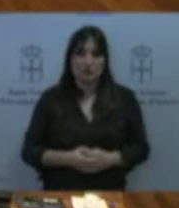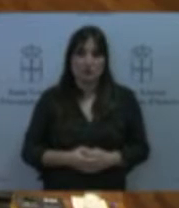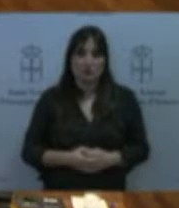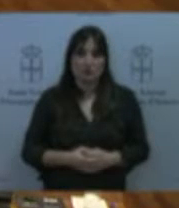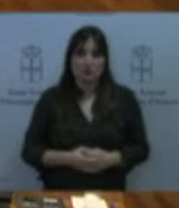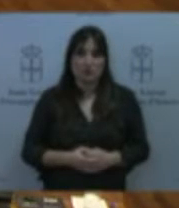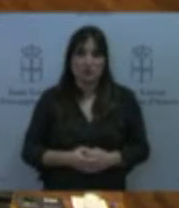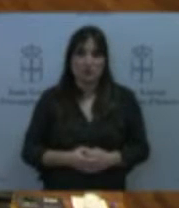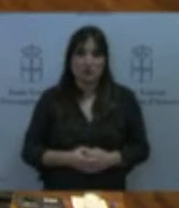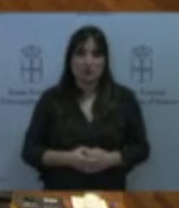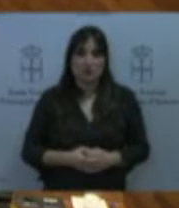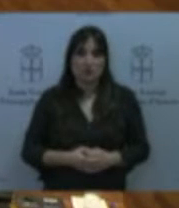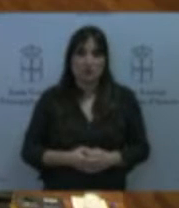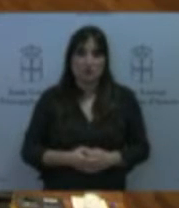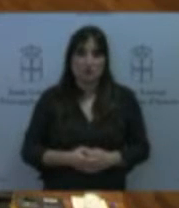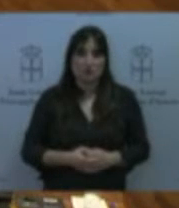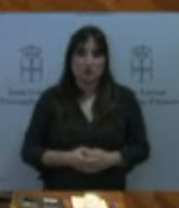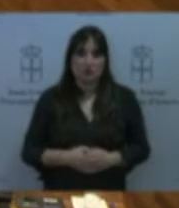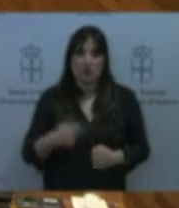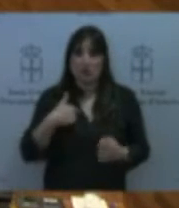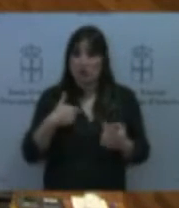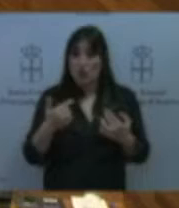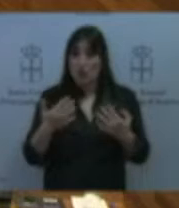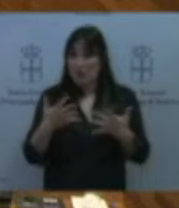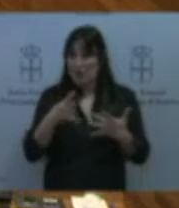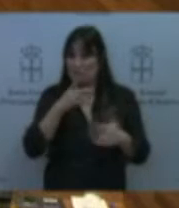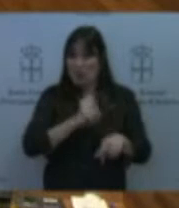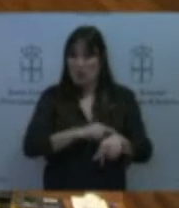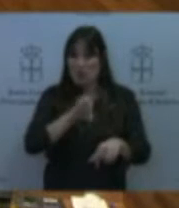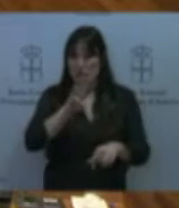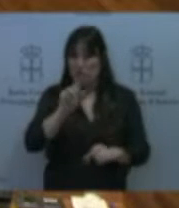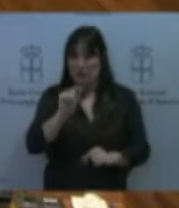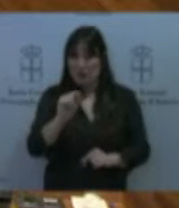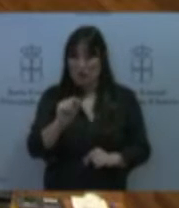ir rápido porque en tres minutos no da tiempo a todo lo que le quiero plantear.